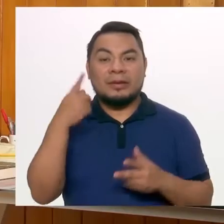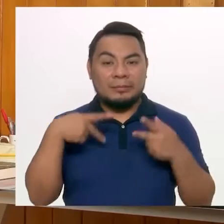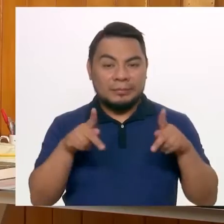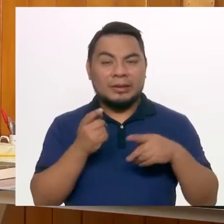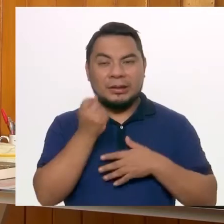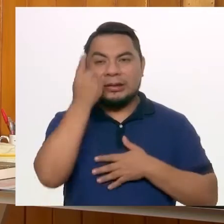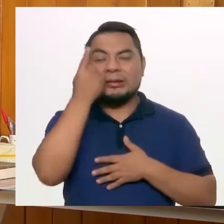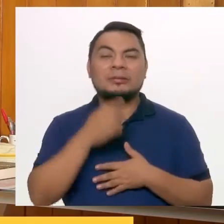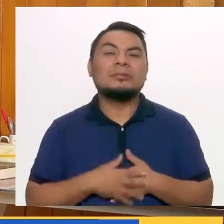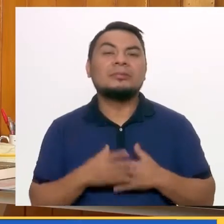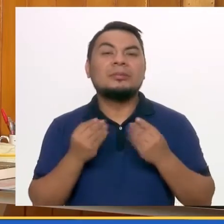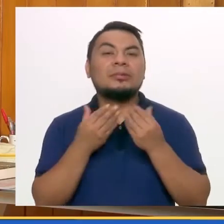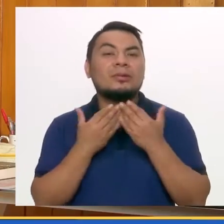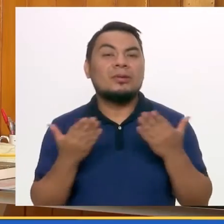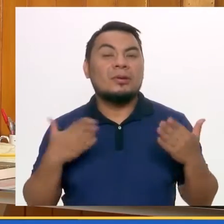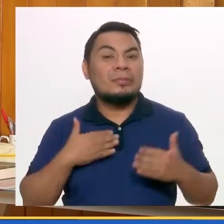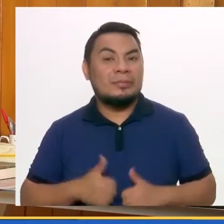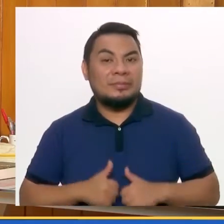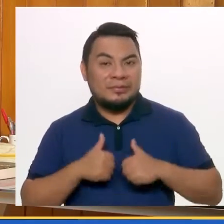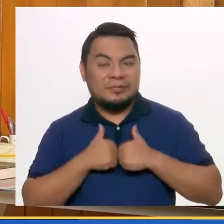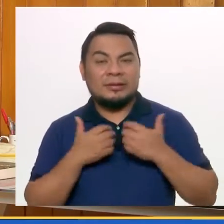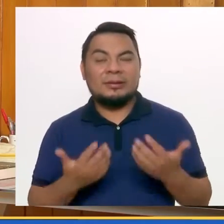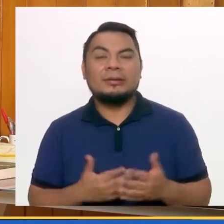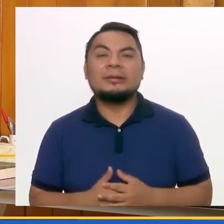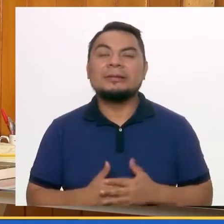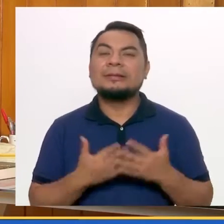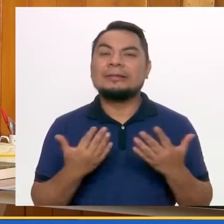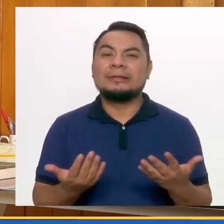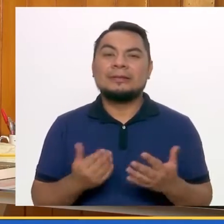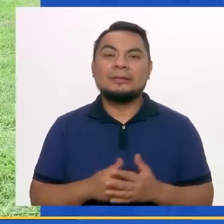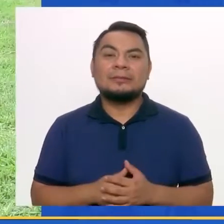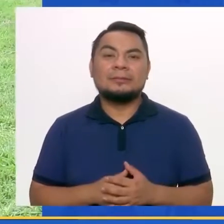Primero me permitió entender muchas cosas de mi vida.